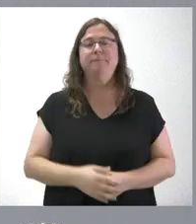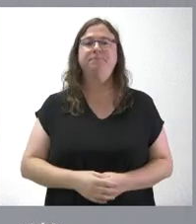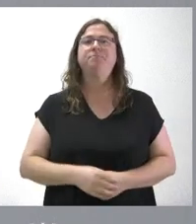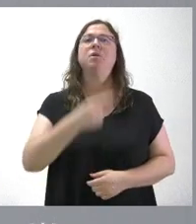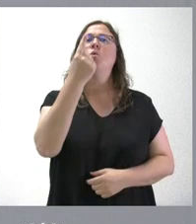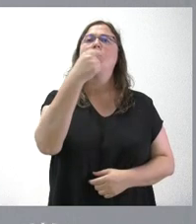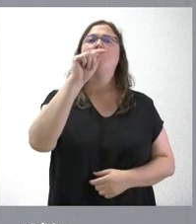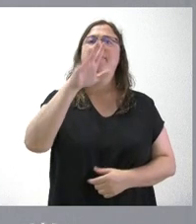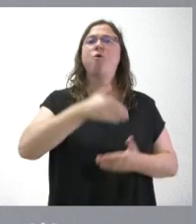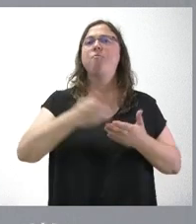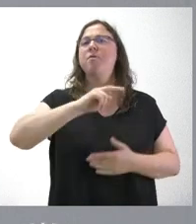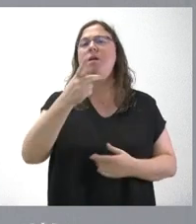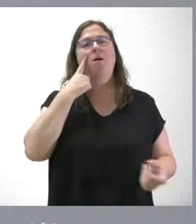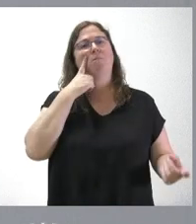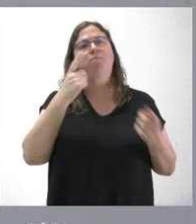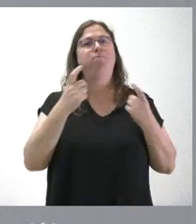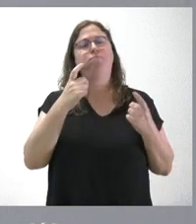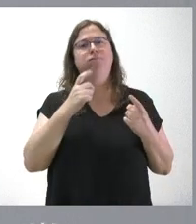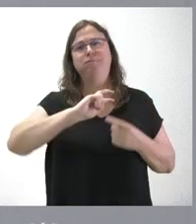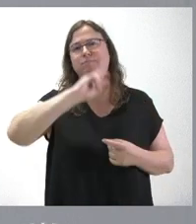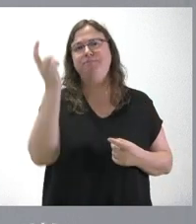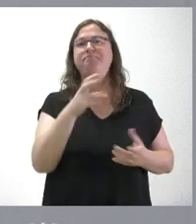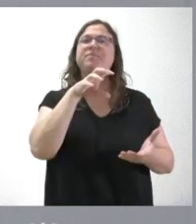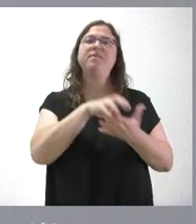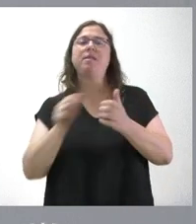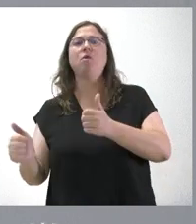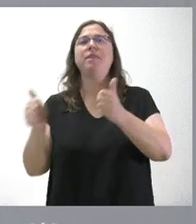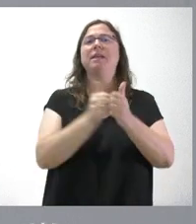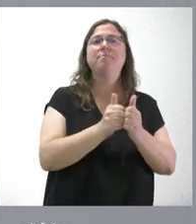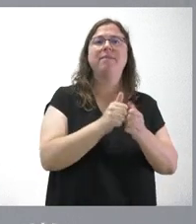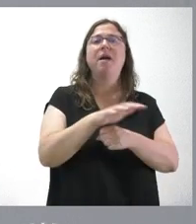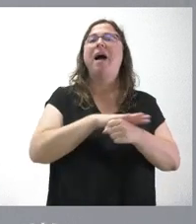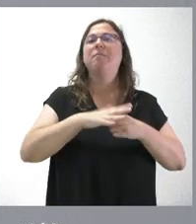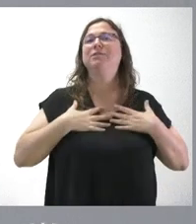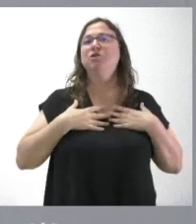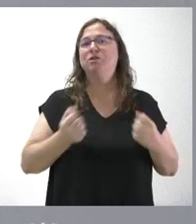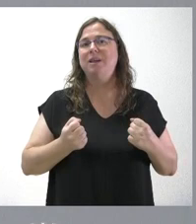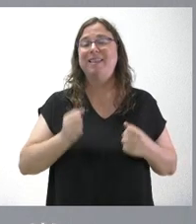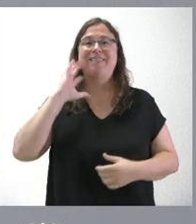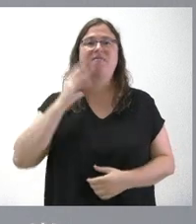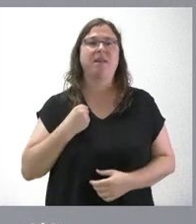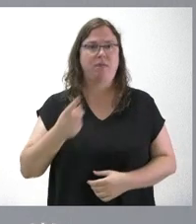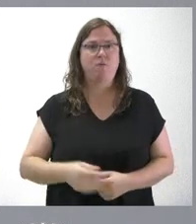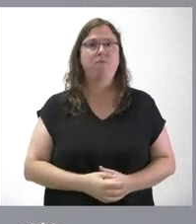millones de euros para el servicio de vigilancia en diversos centros dependientes en el ámbito sanitario de El Bierzo.